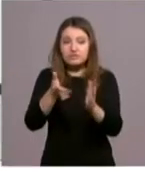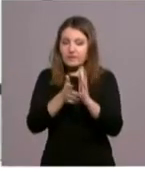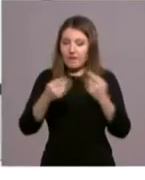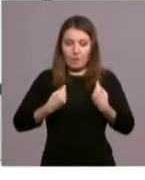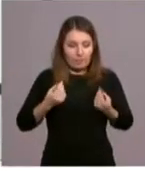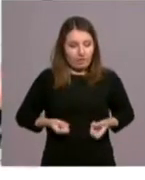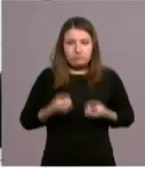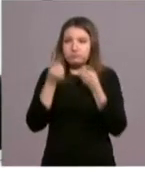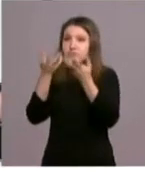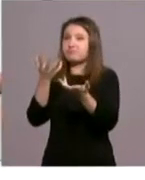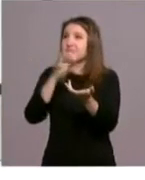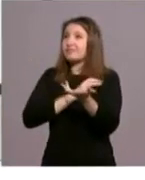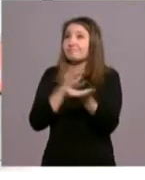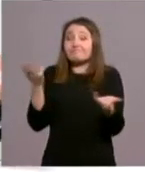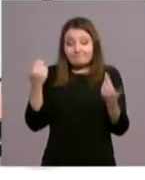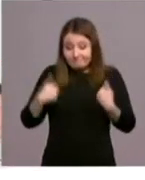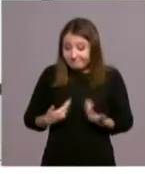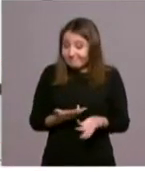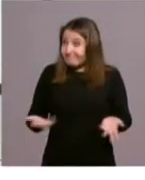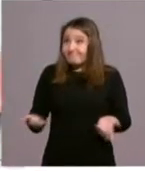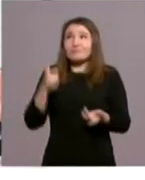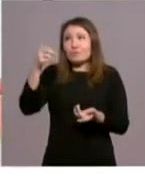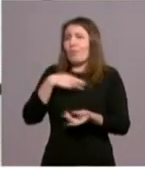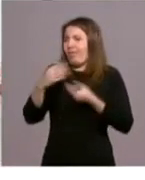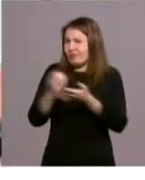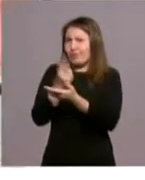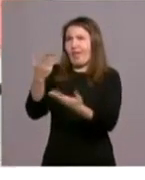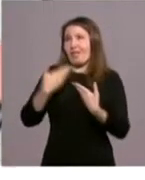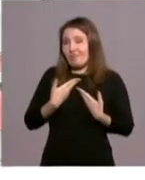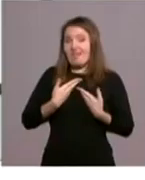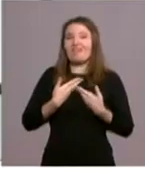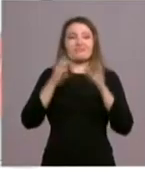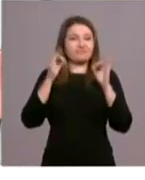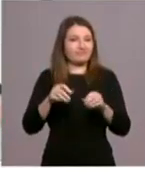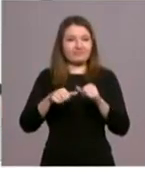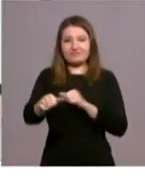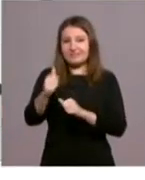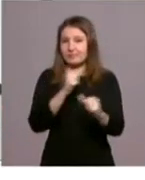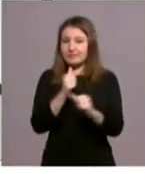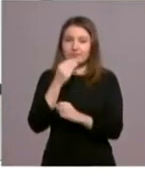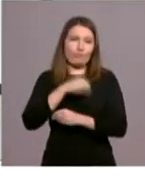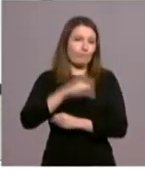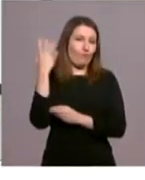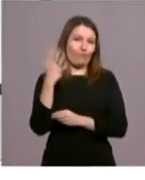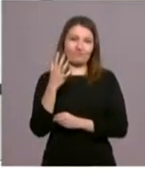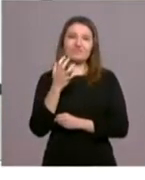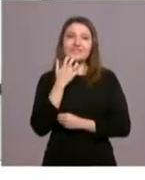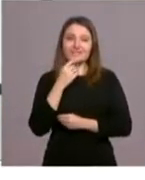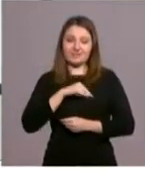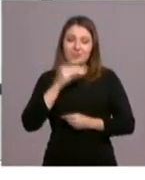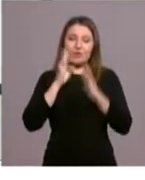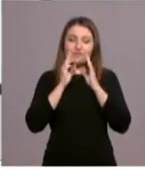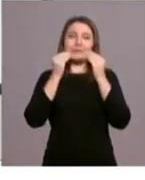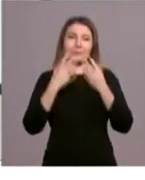y le dice, señor, aquí estoy, que no soy nada y tú puedes todo. Y entonces, pues la mejor Semana Santa, la que uno vive bien